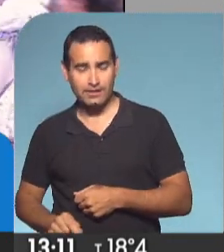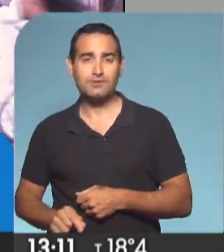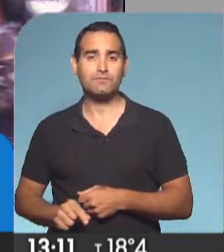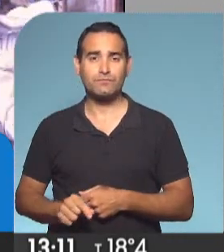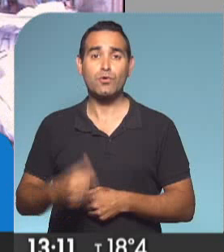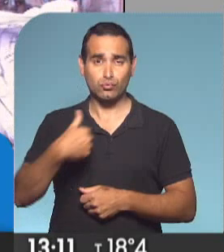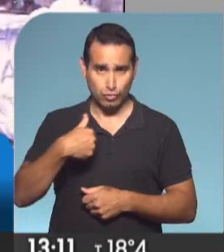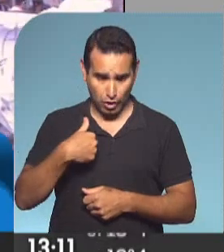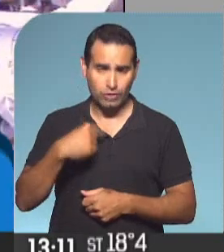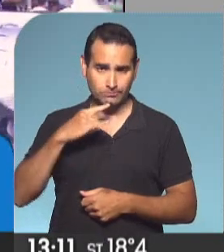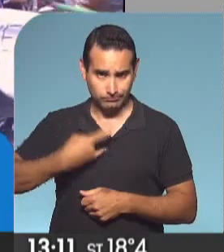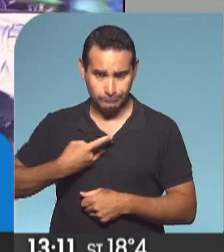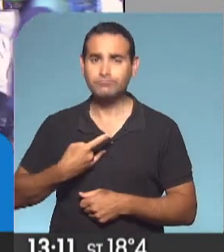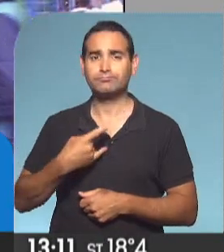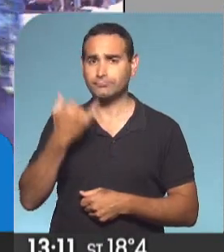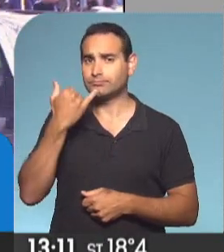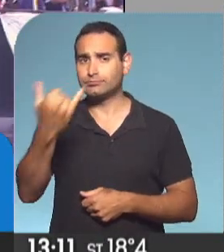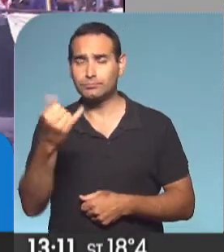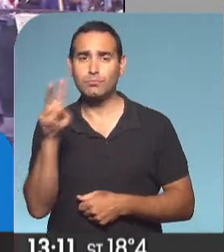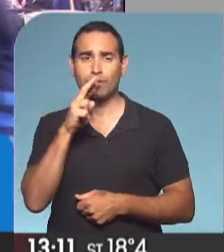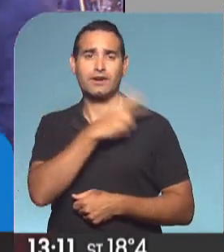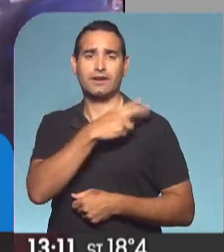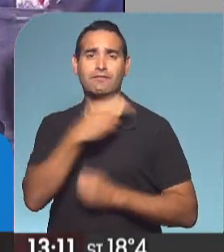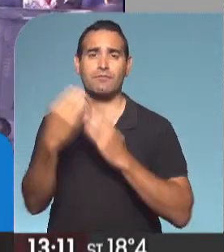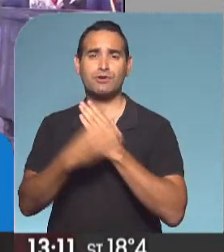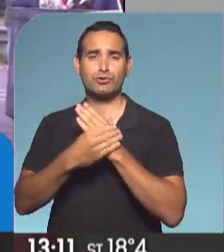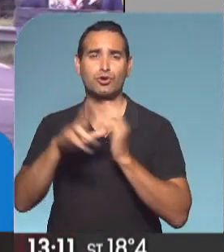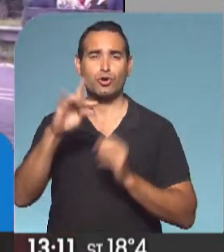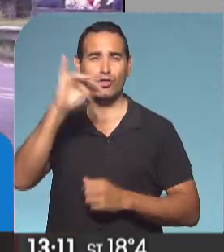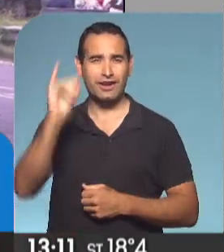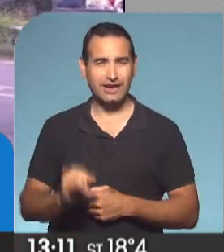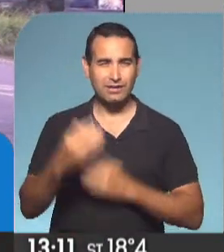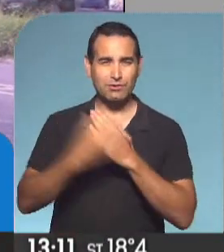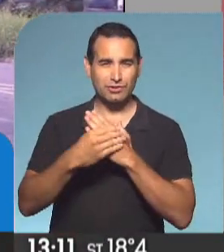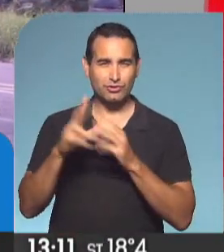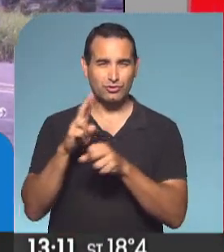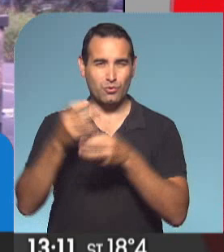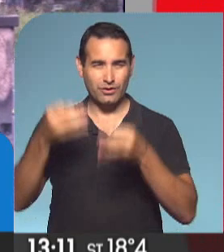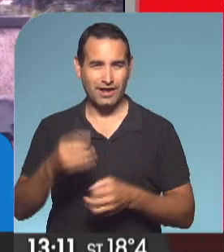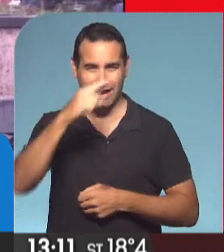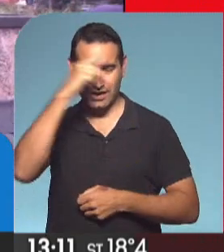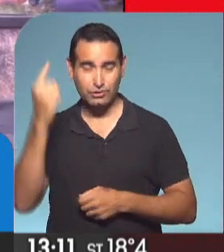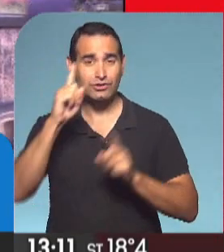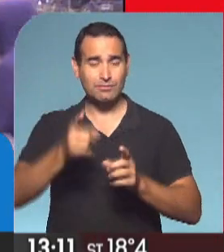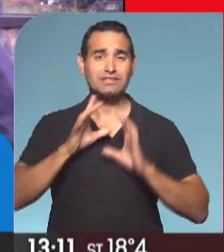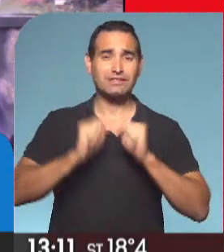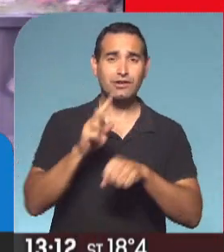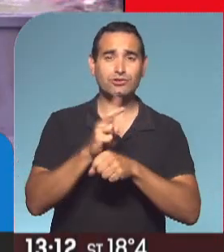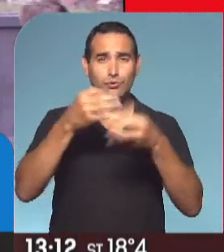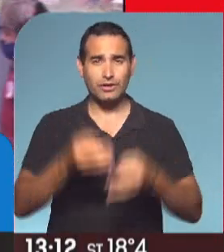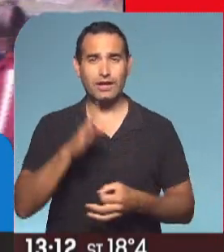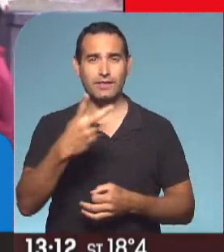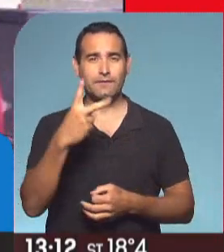he hablado y me he comunicado con la jefa de gabinete, Cecilia Rodríguez, del Ministerio de Seguridad de Nación, y con el Secretario de Seguridad, Eduardo